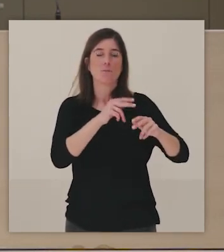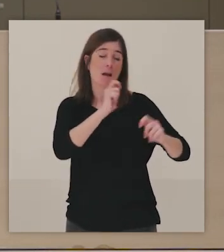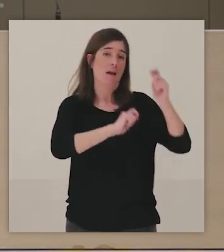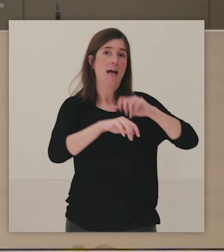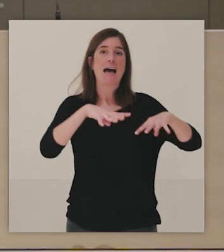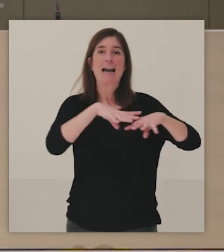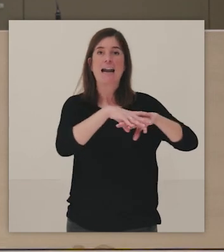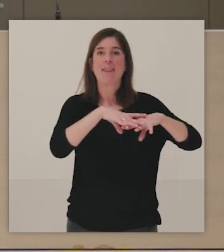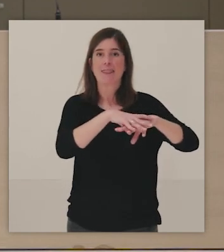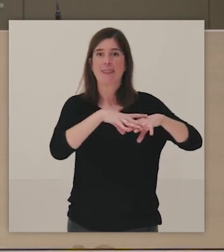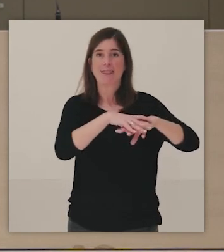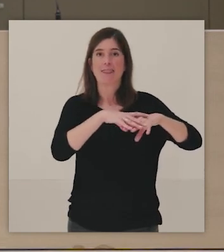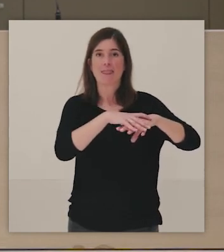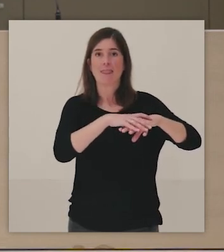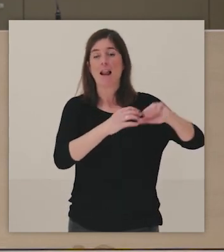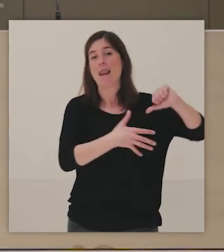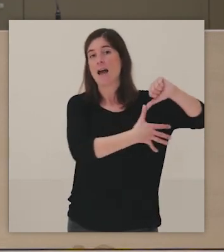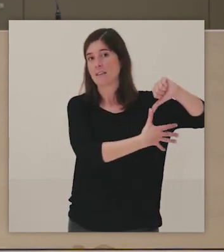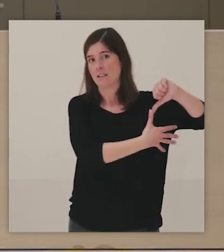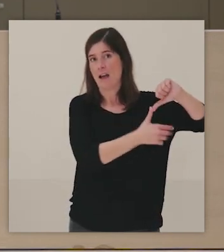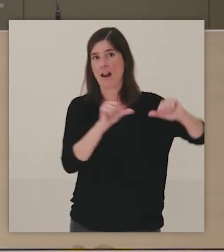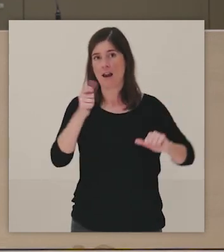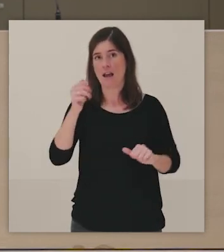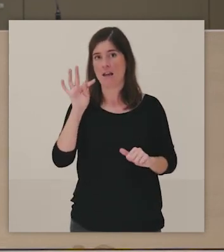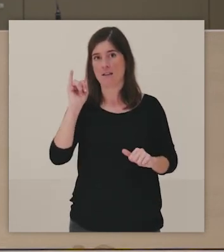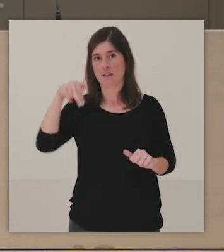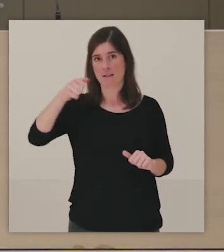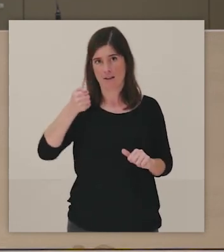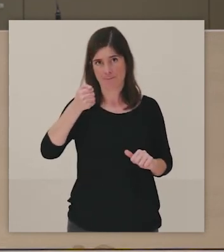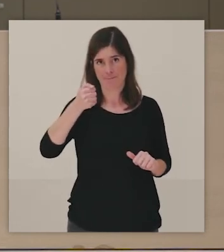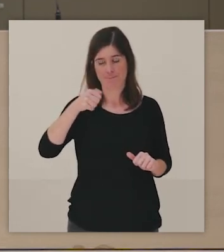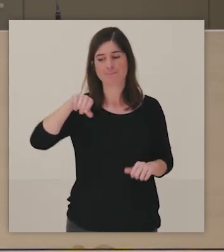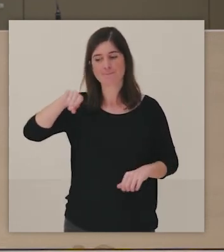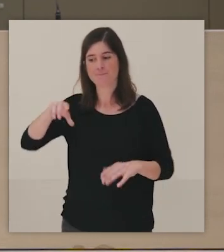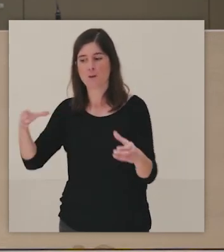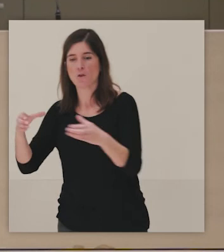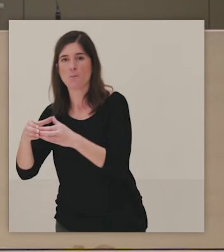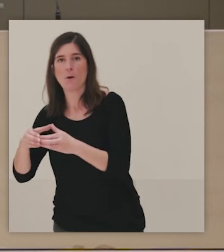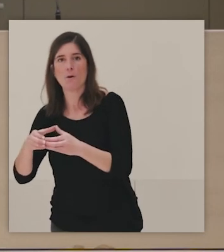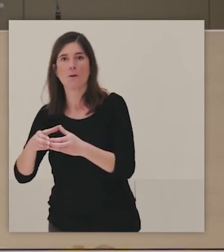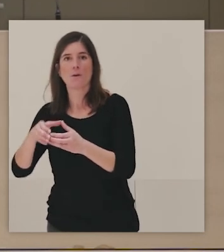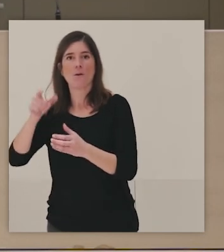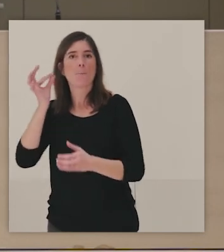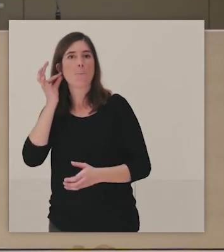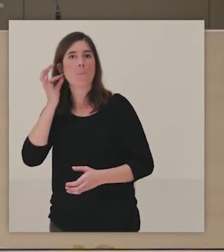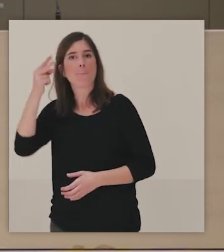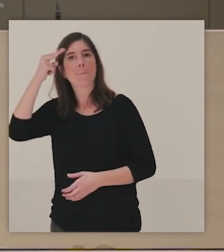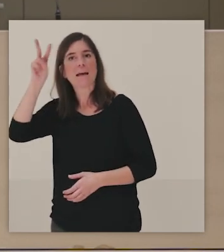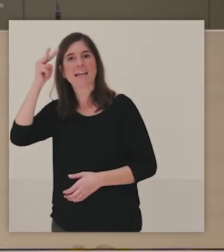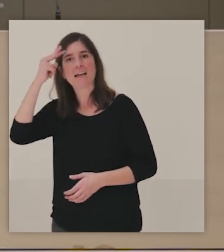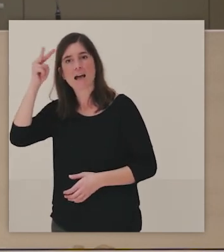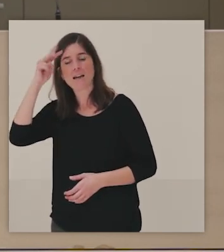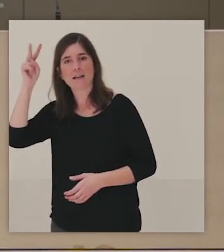bueno, Red Latina tiene por toda España, tiene sedes, y Mexicanas en Madrid. Amalgama es otra de